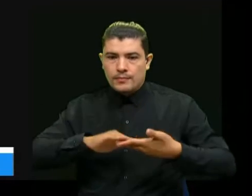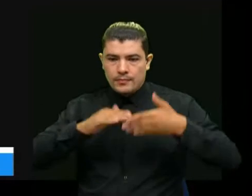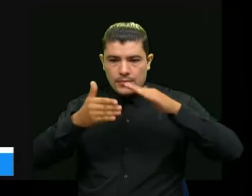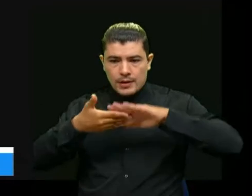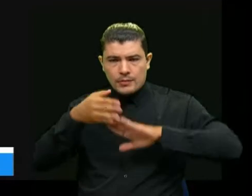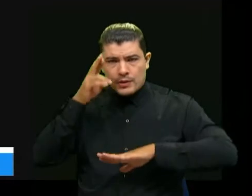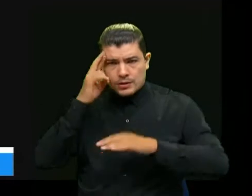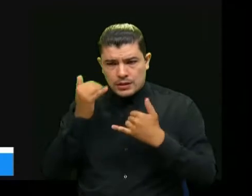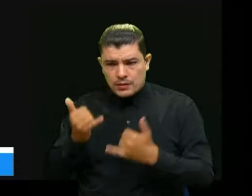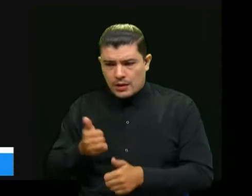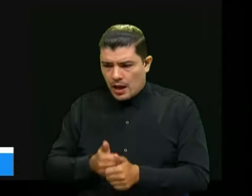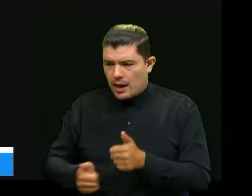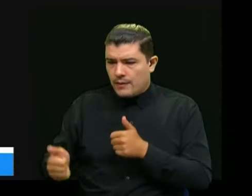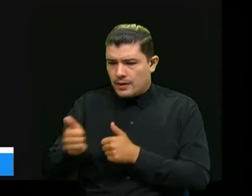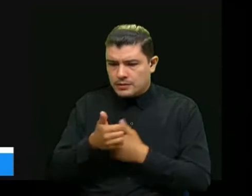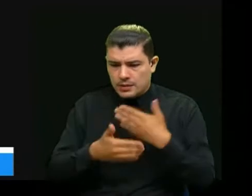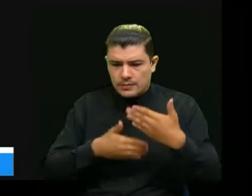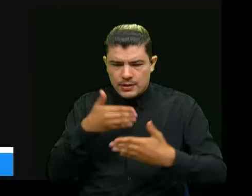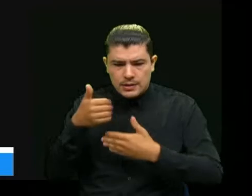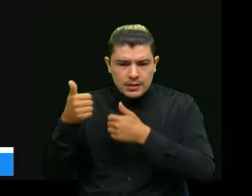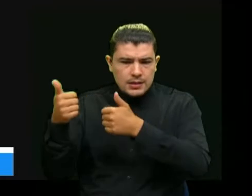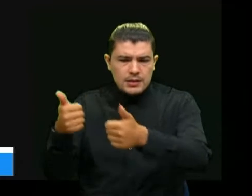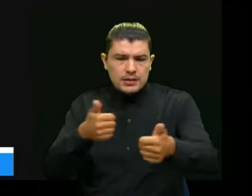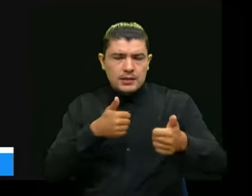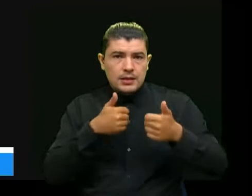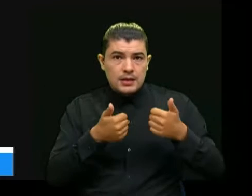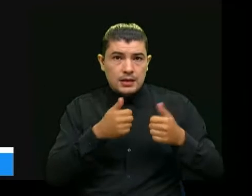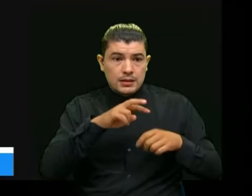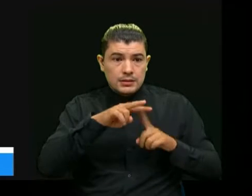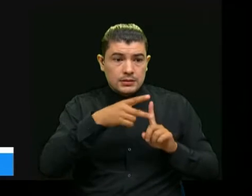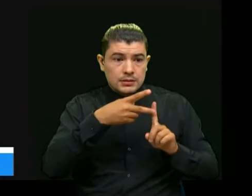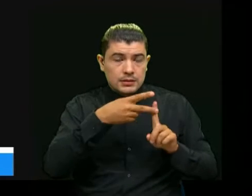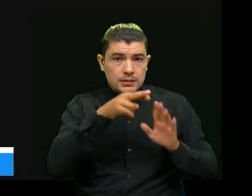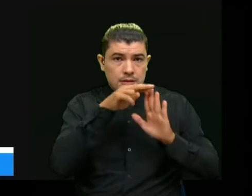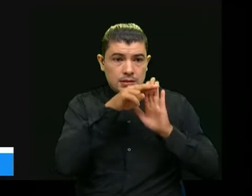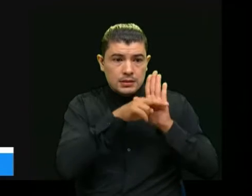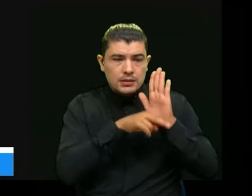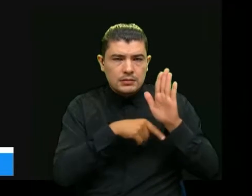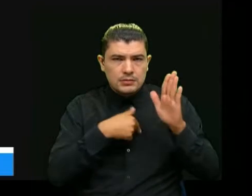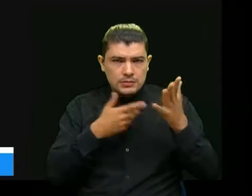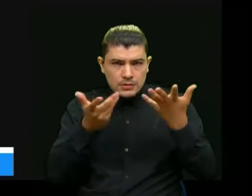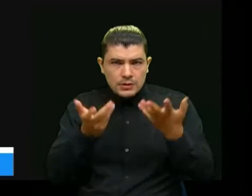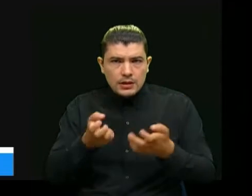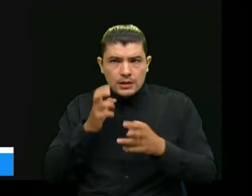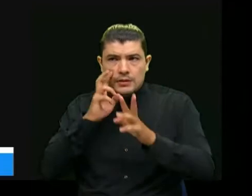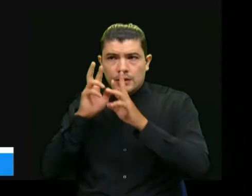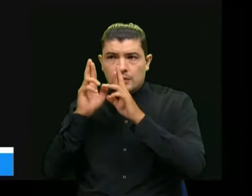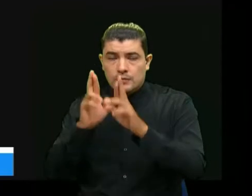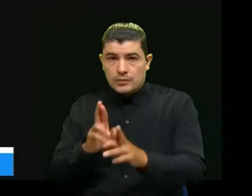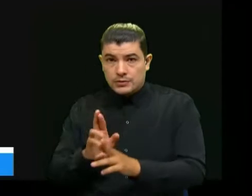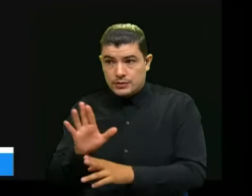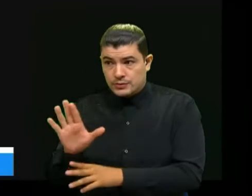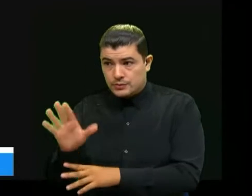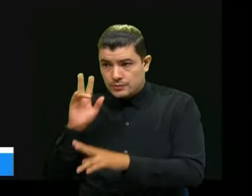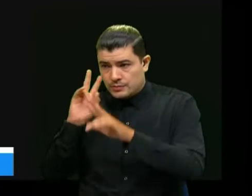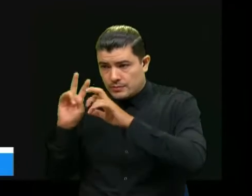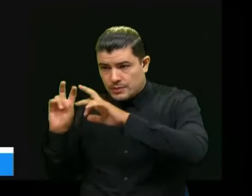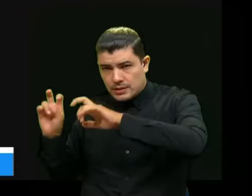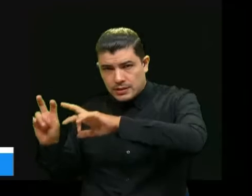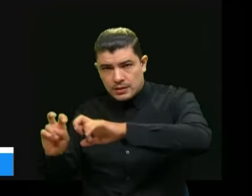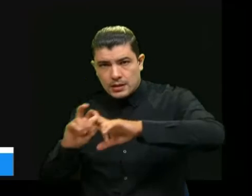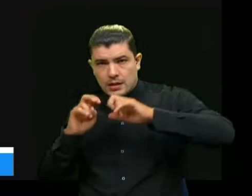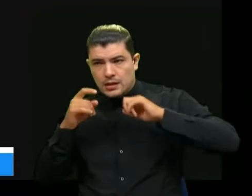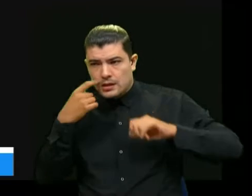vamos avanzando de muy buena manera en segunda medida quisiera destacar como la filantropía y la búsqueda